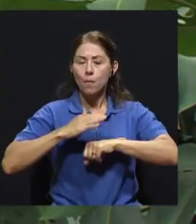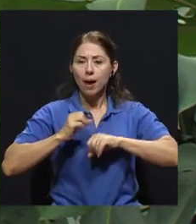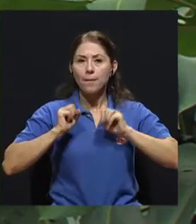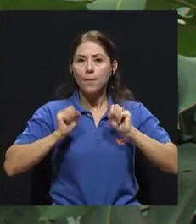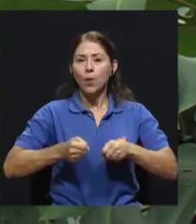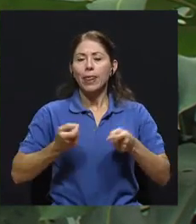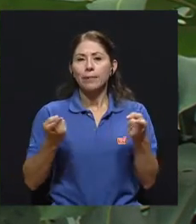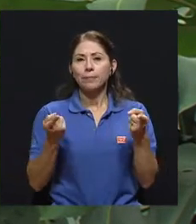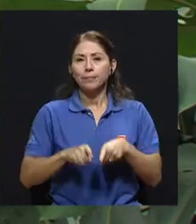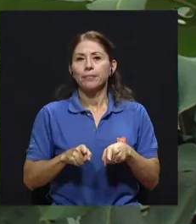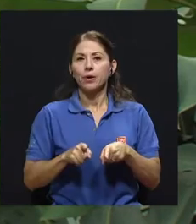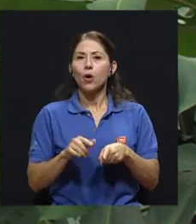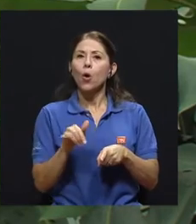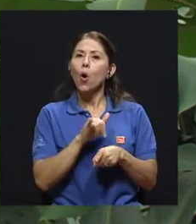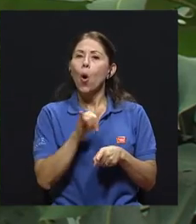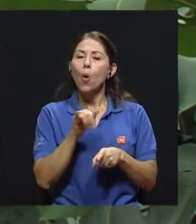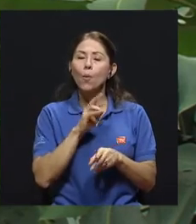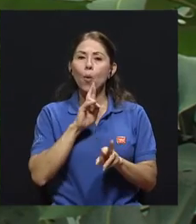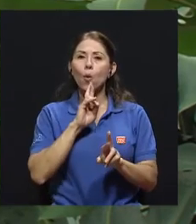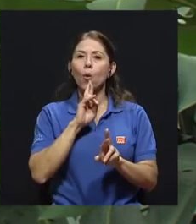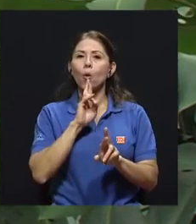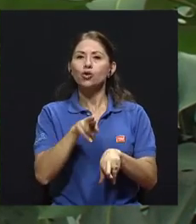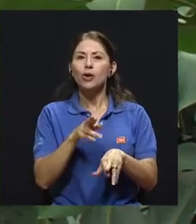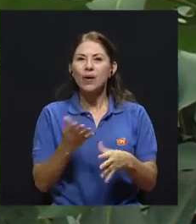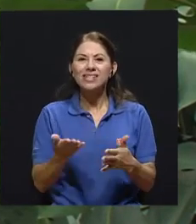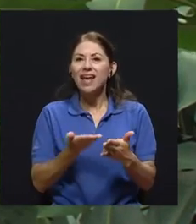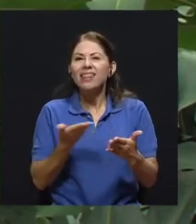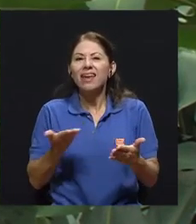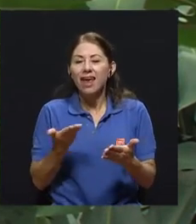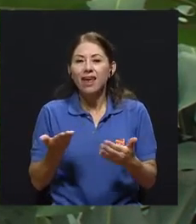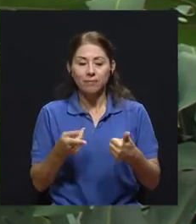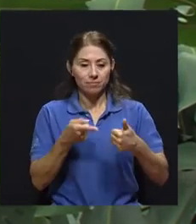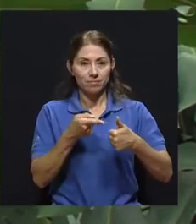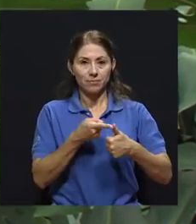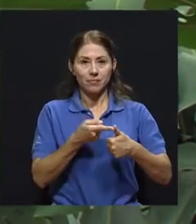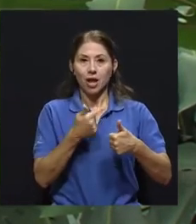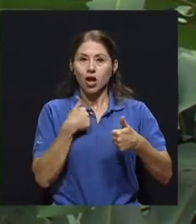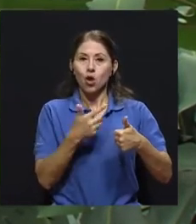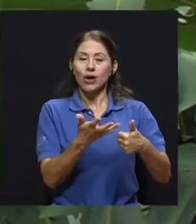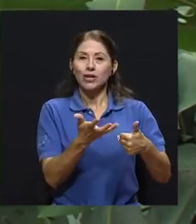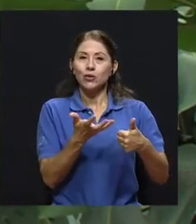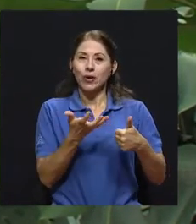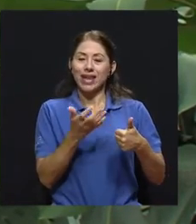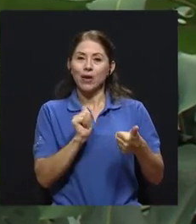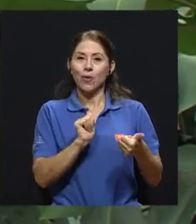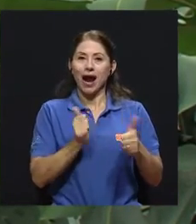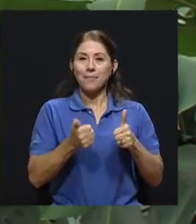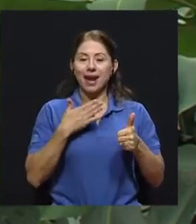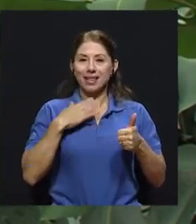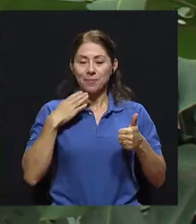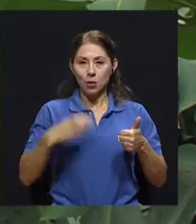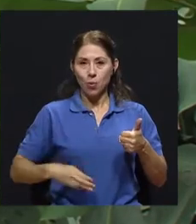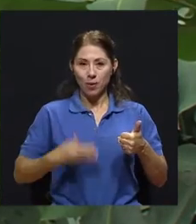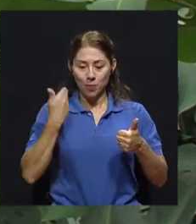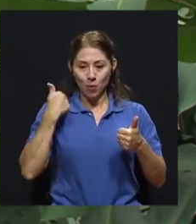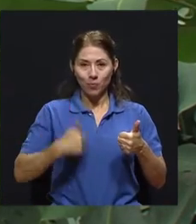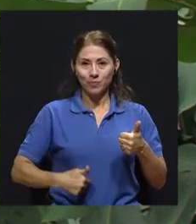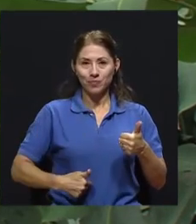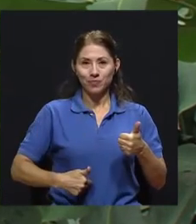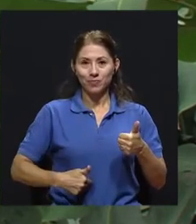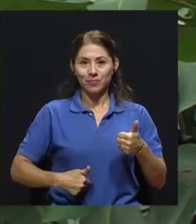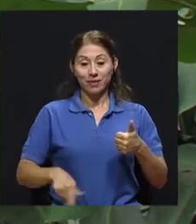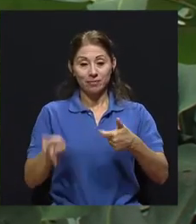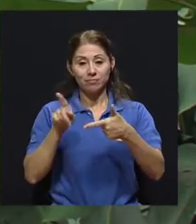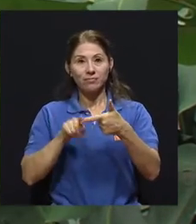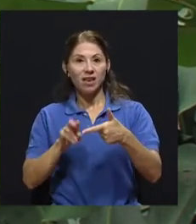consecuencia o como consecuencia del choque entre lo que yo quisiera cambiar en mi